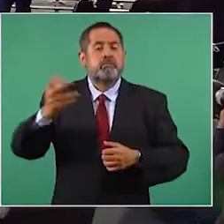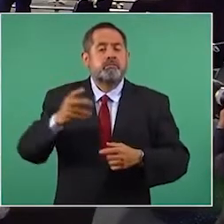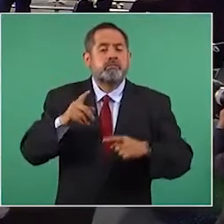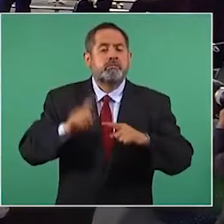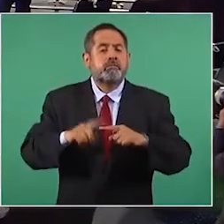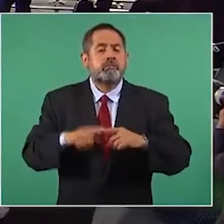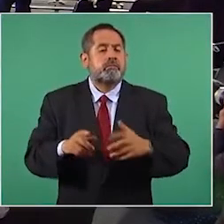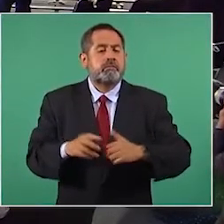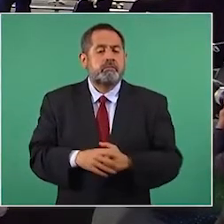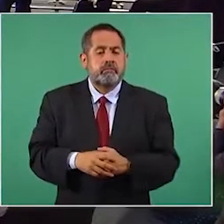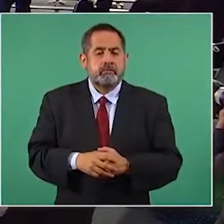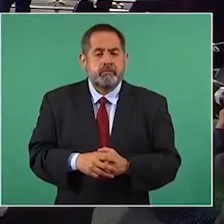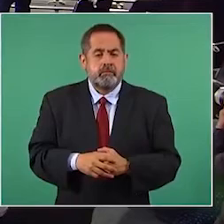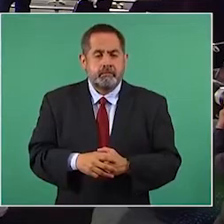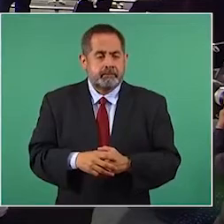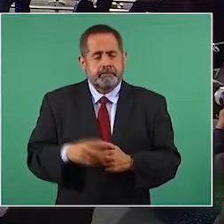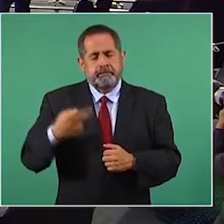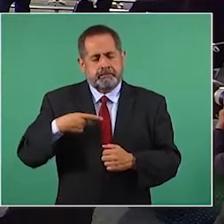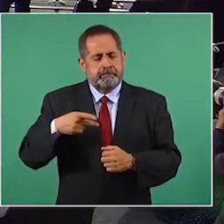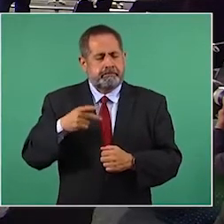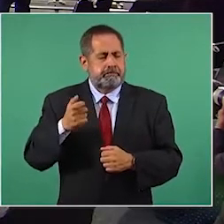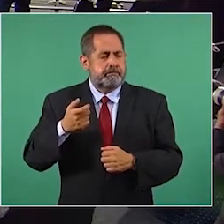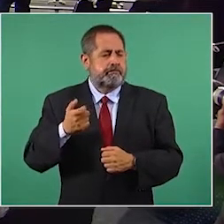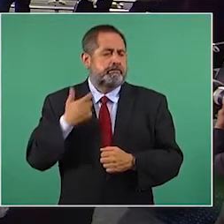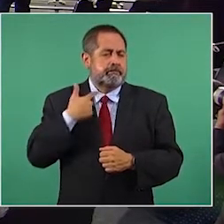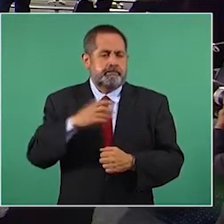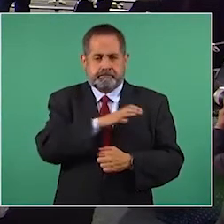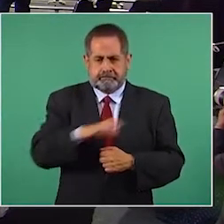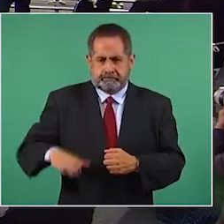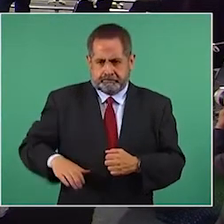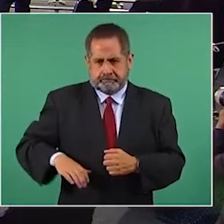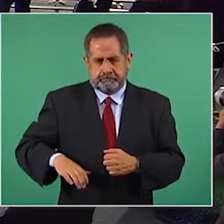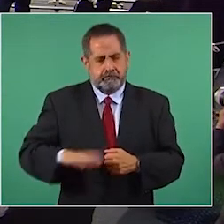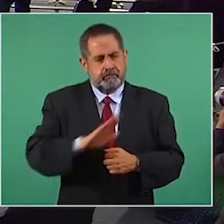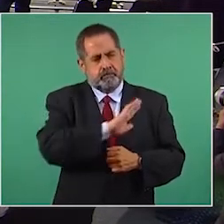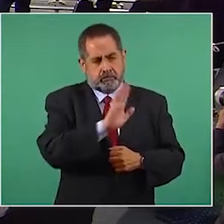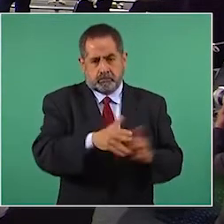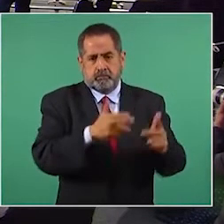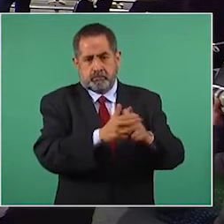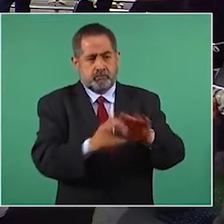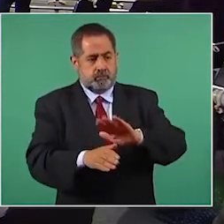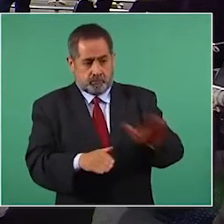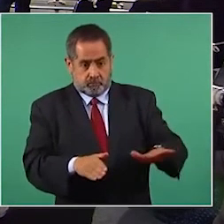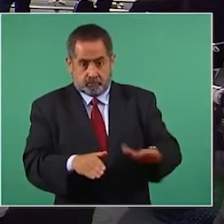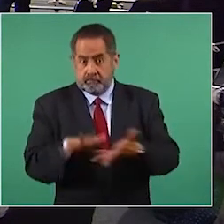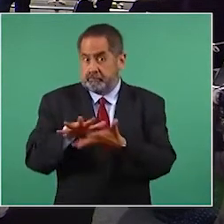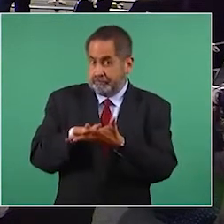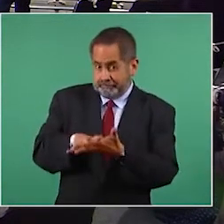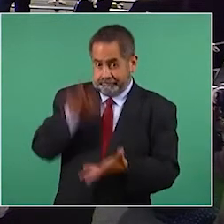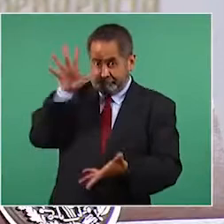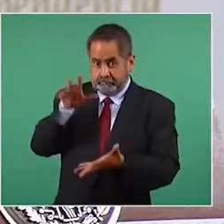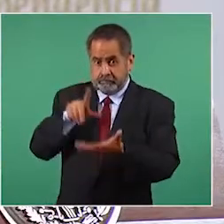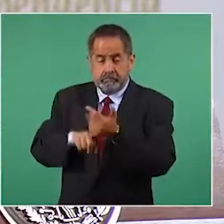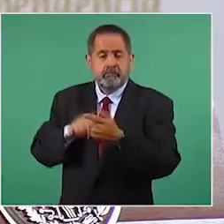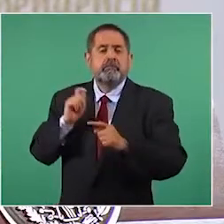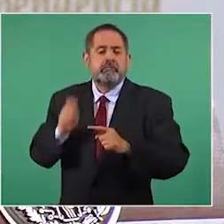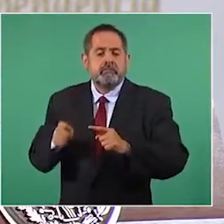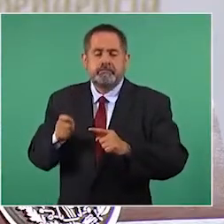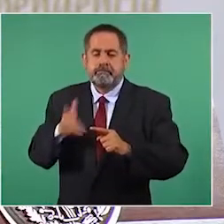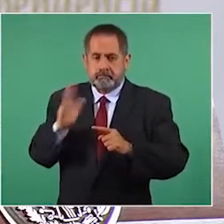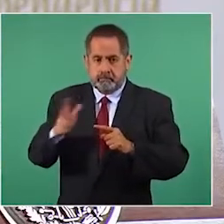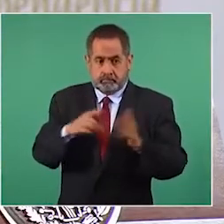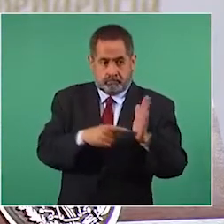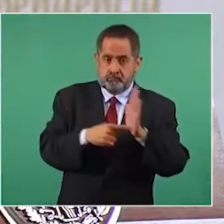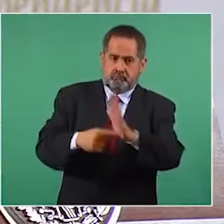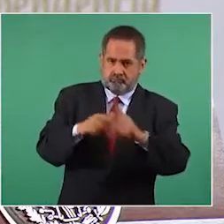perdieron la vida durante la campaña. En la mayoría de los casos, y